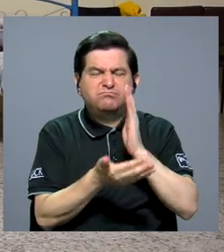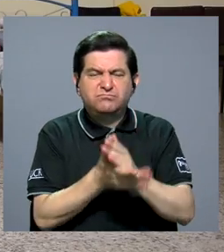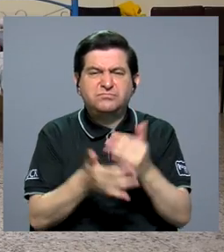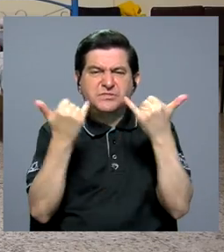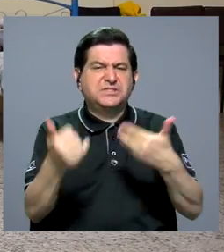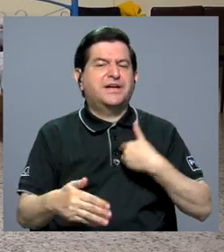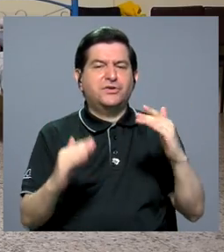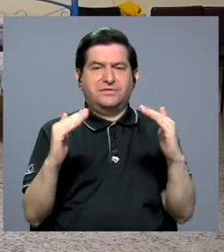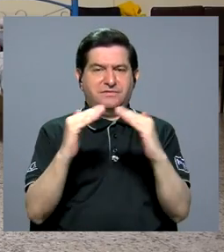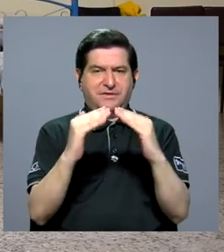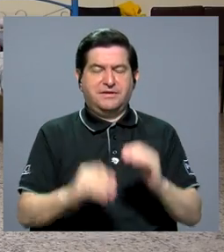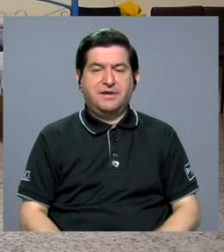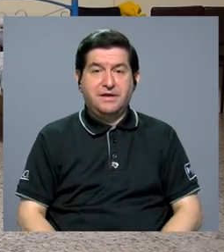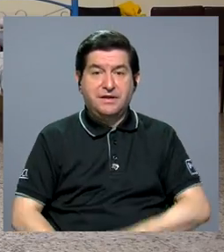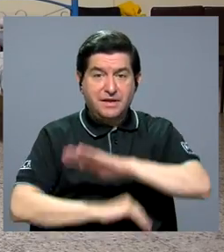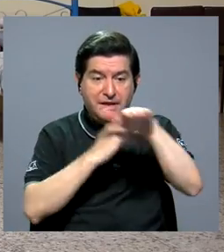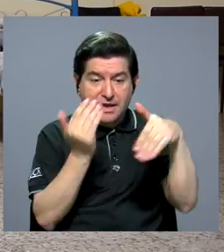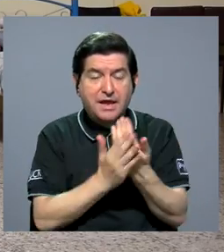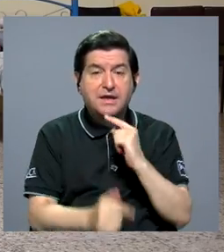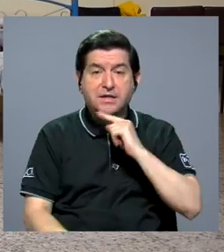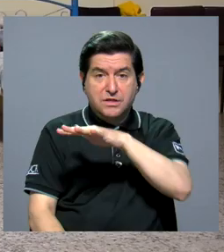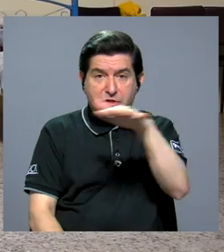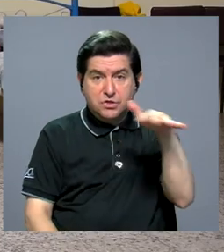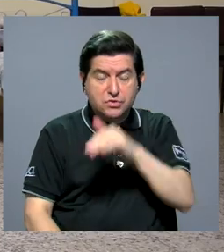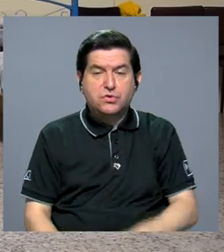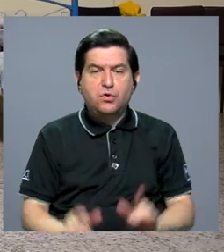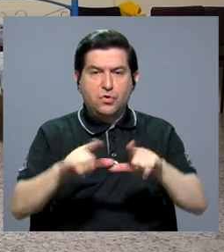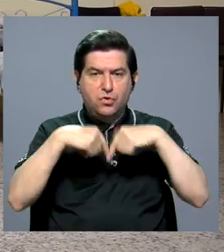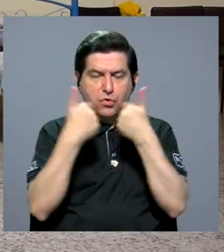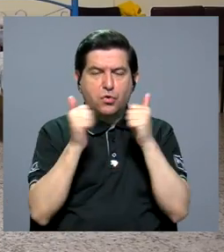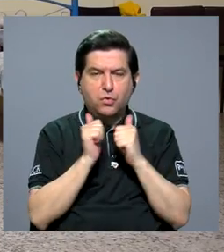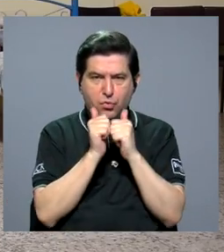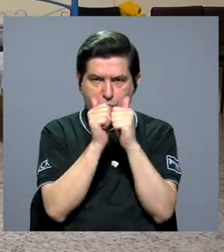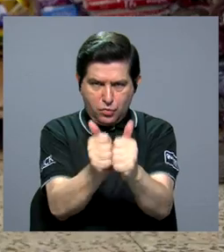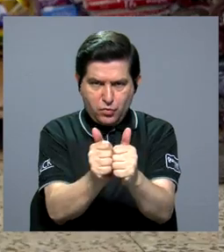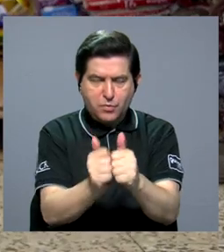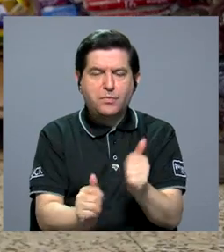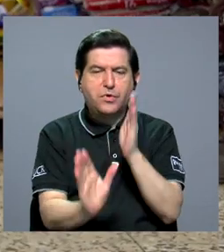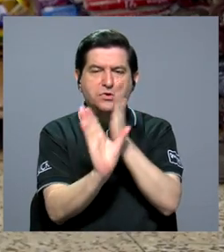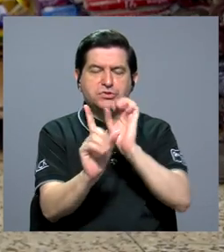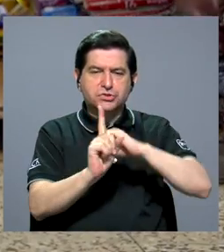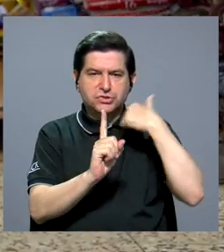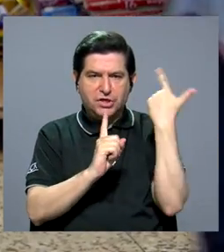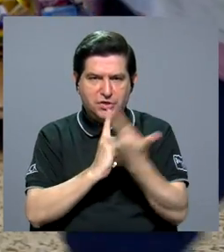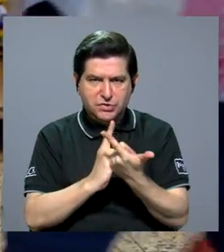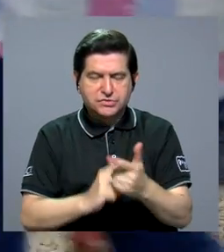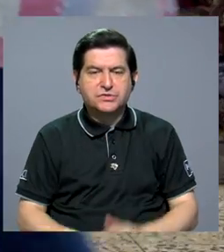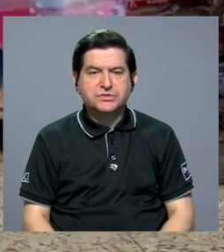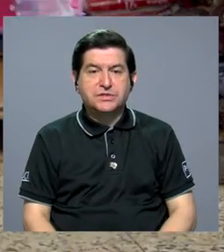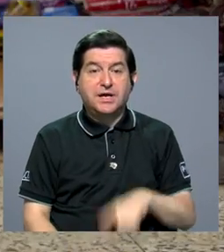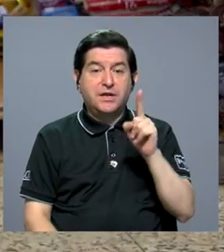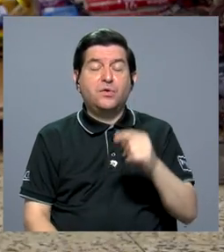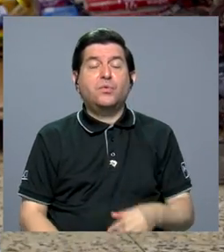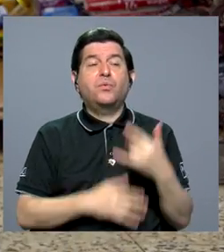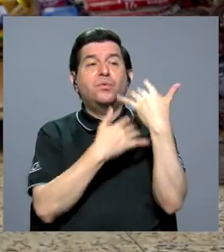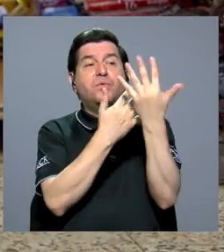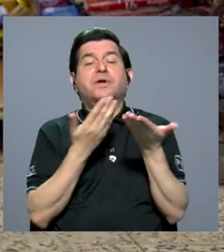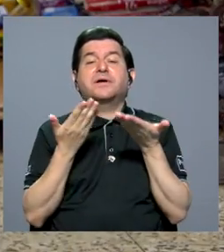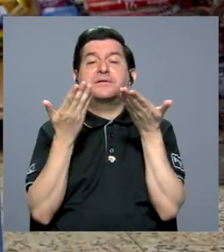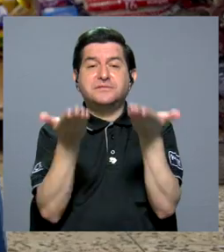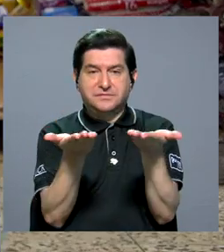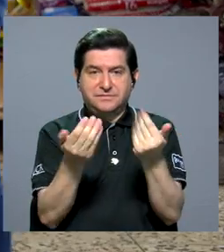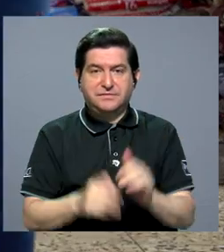ya no tienen casa. En medio de toda esa realidad, la Brigada de Acompañamiento Psicosocial se convirtió en una luz de esperanza.